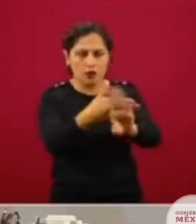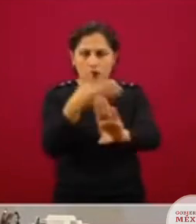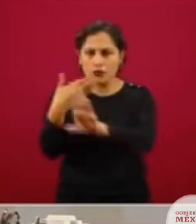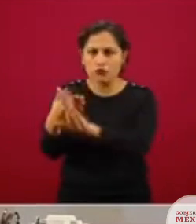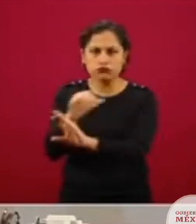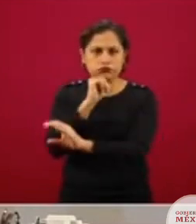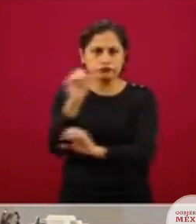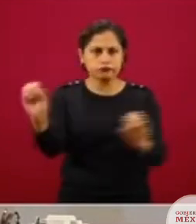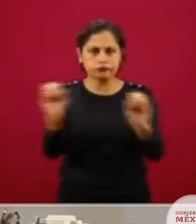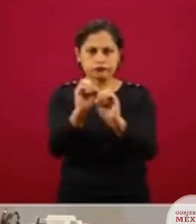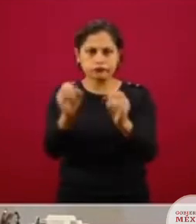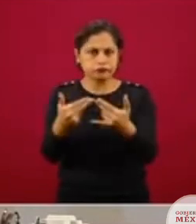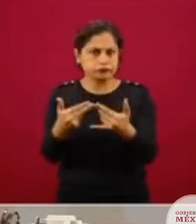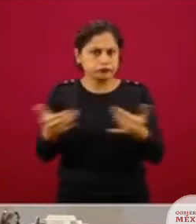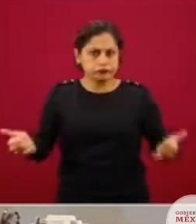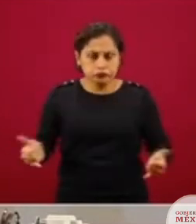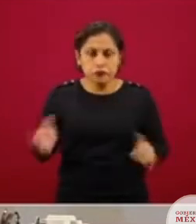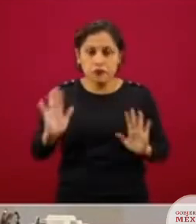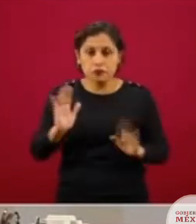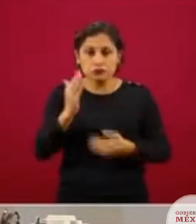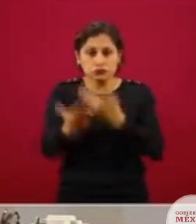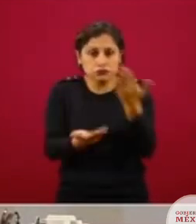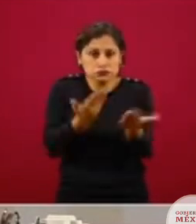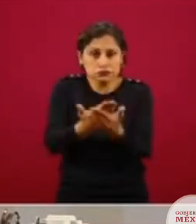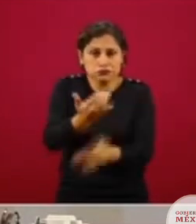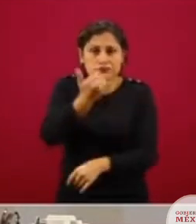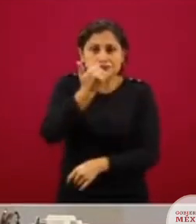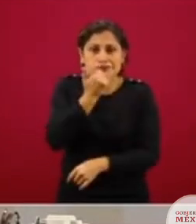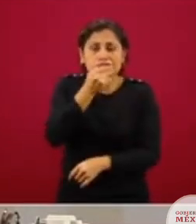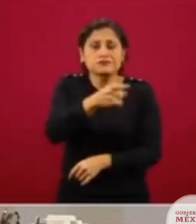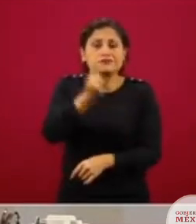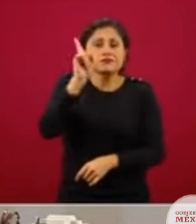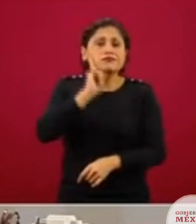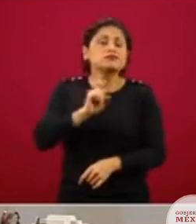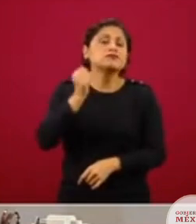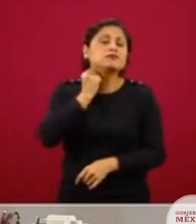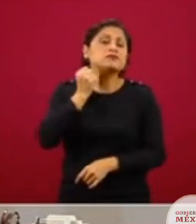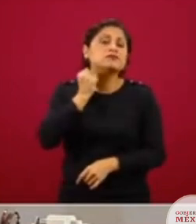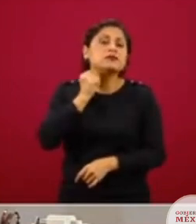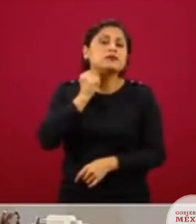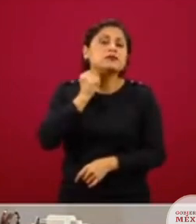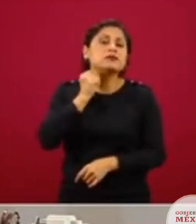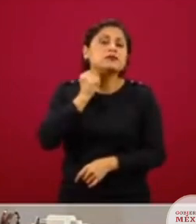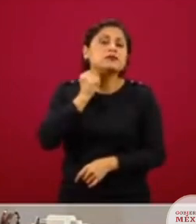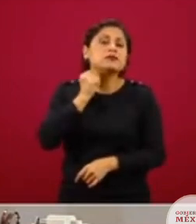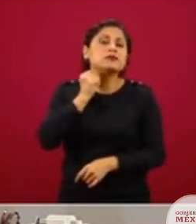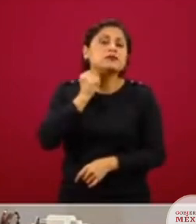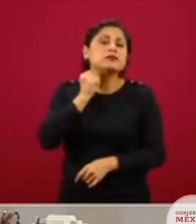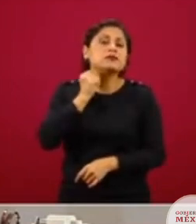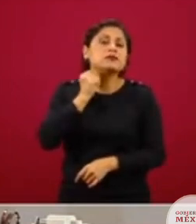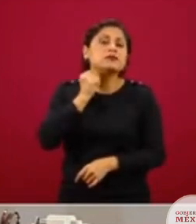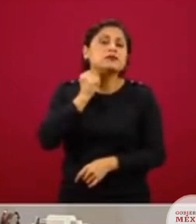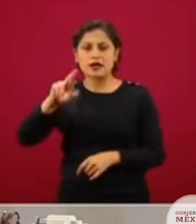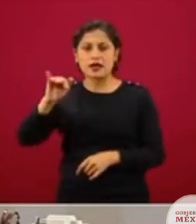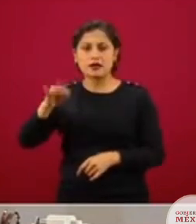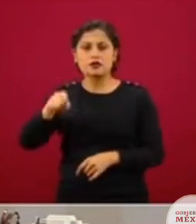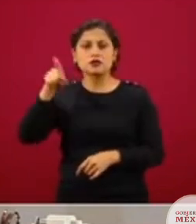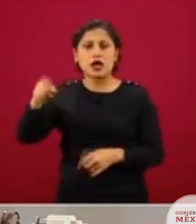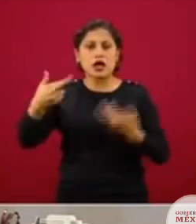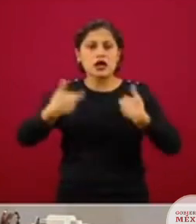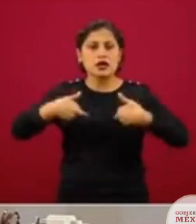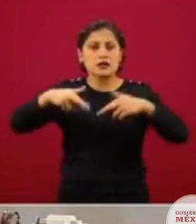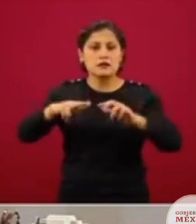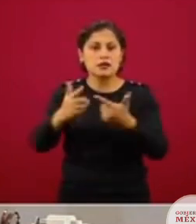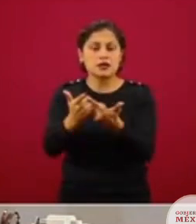pido una disculpa, le pido una disculpa a la senadora Alejandra Noemí Reynoso Sánchez, legisladora, senadora, representación